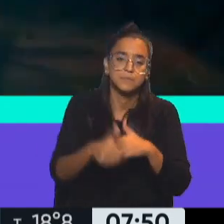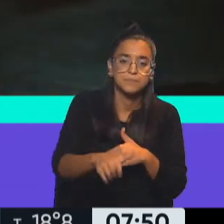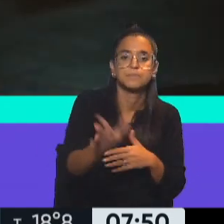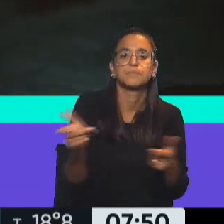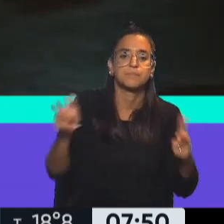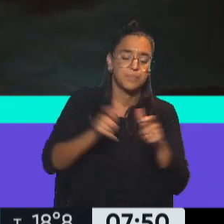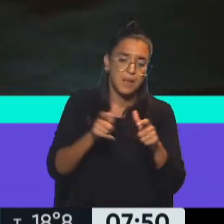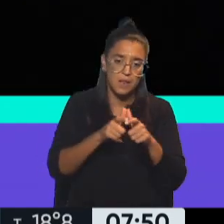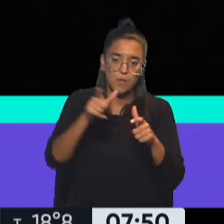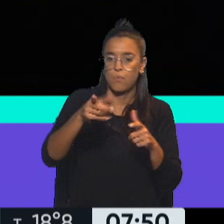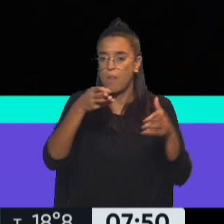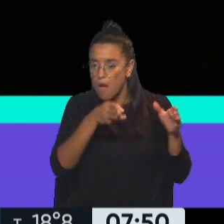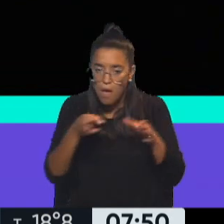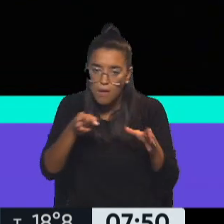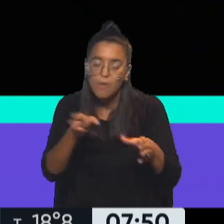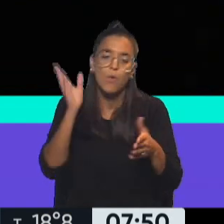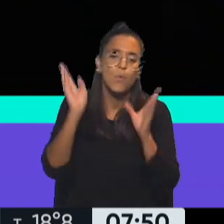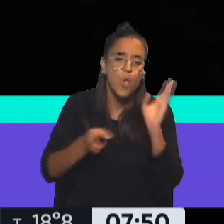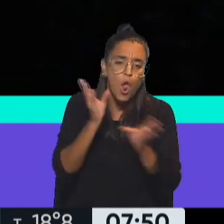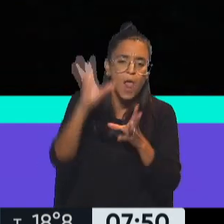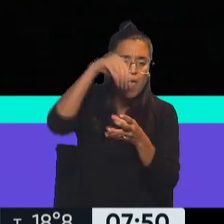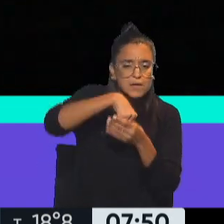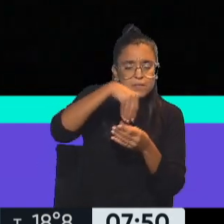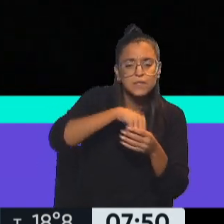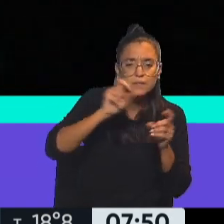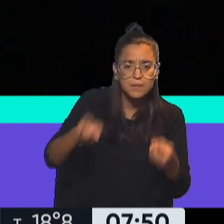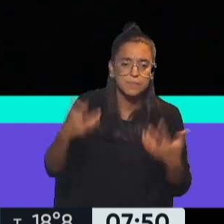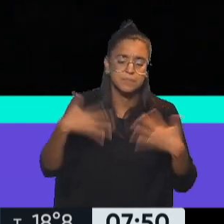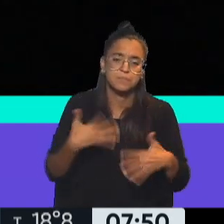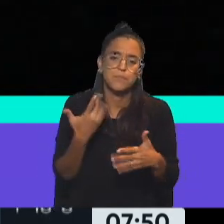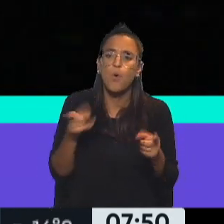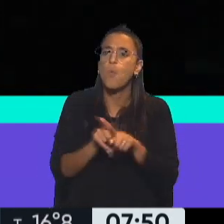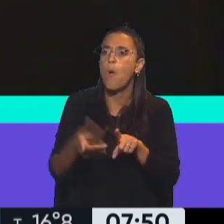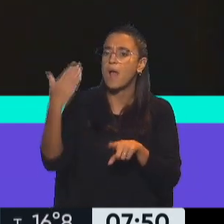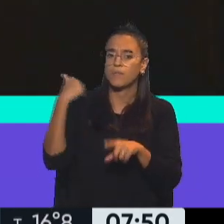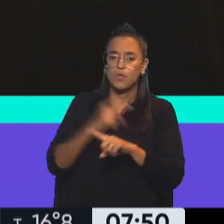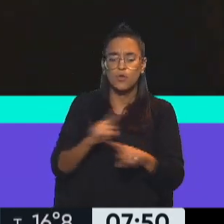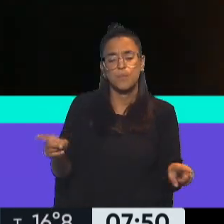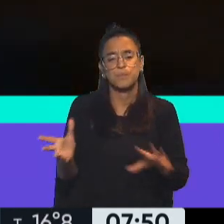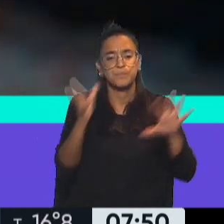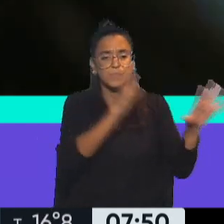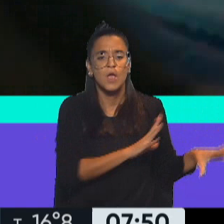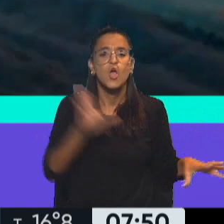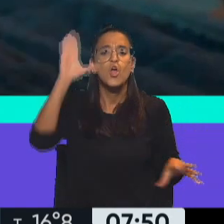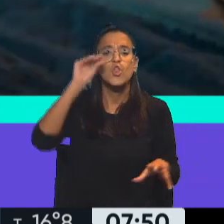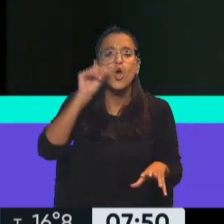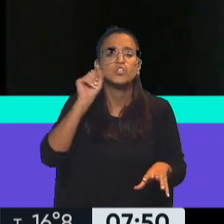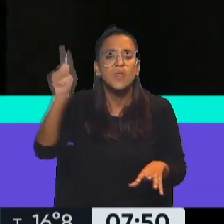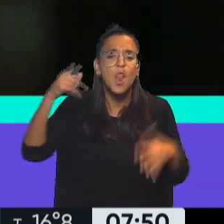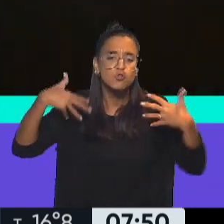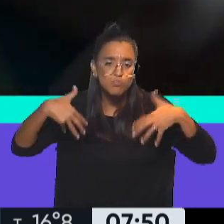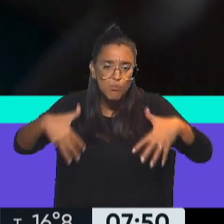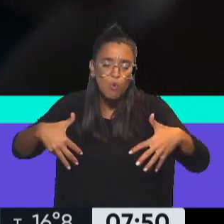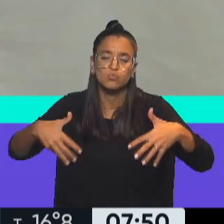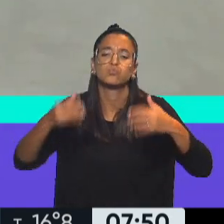que la película arranca un camino de violencia interna, intensa, y ya nada será igual. No fuimos a las noches son de los monstruos,